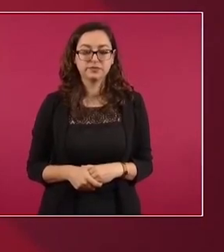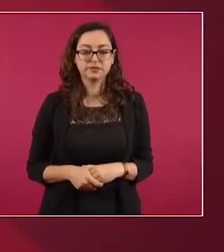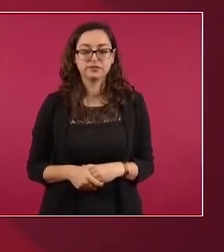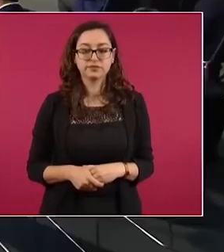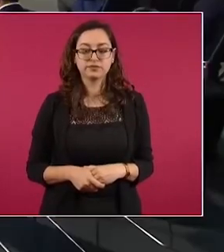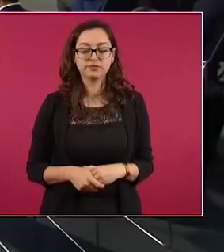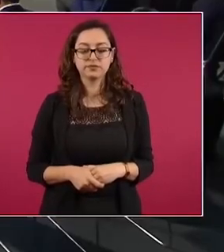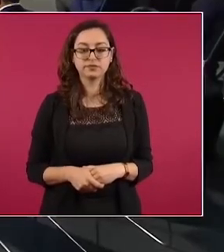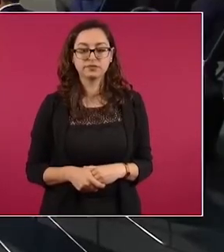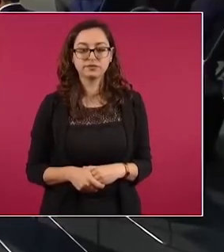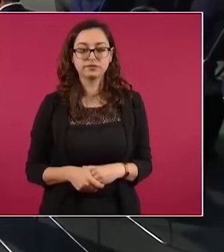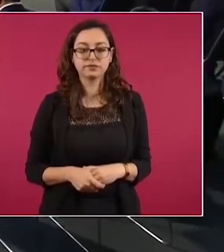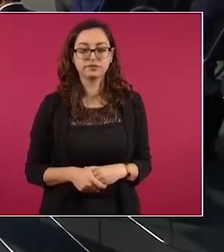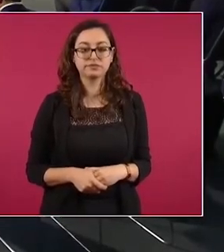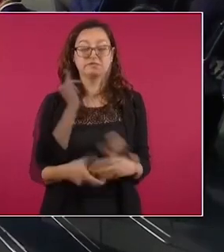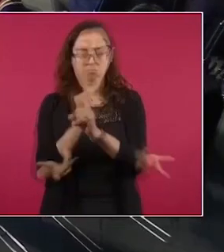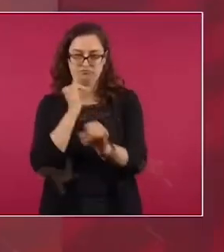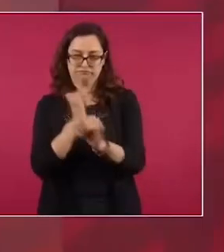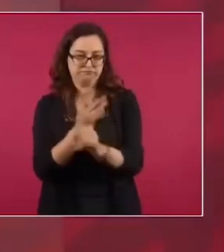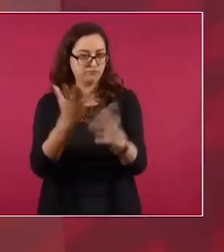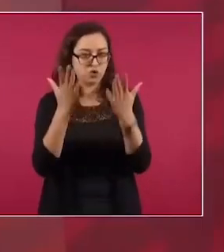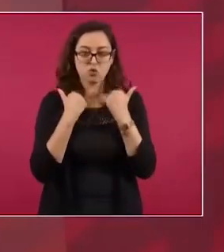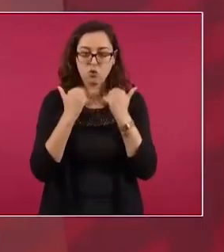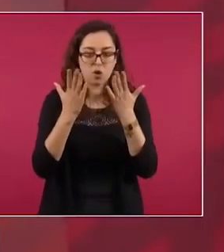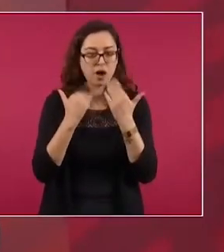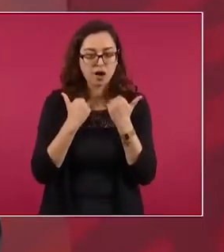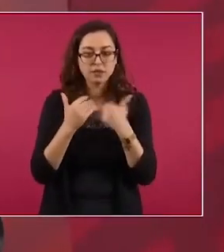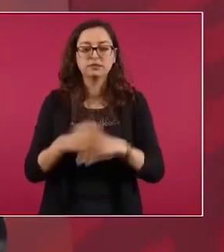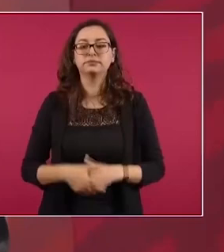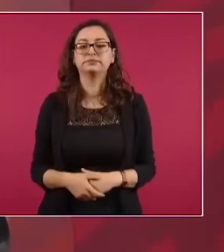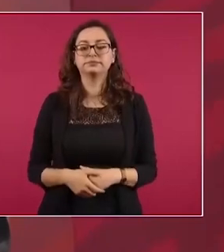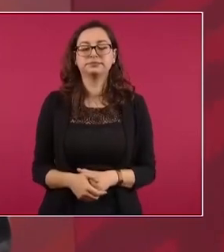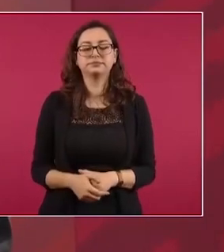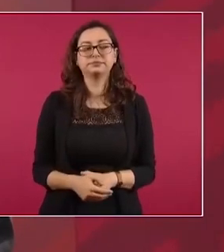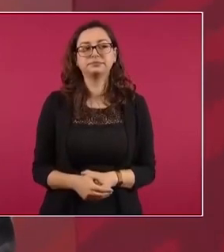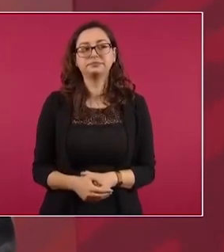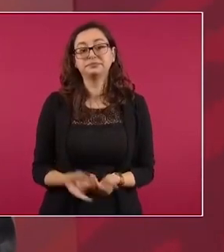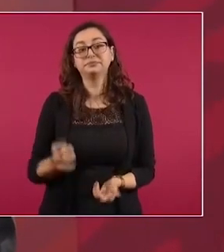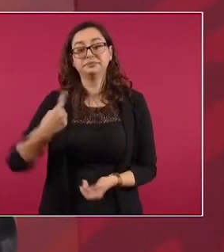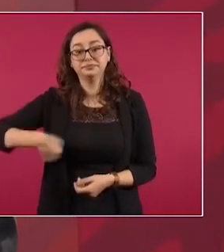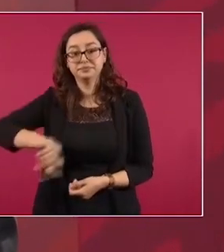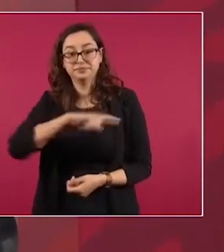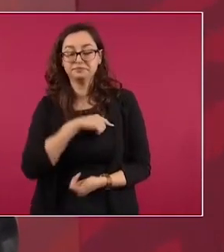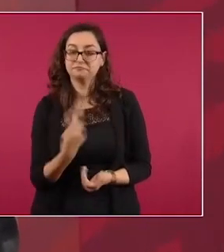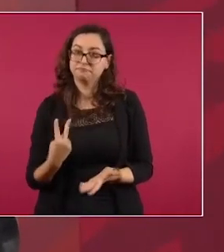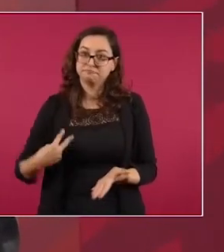había las redes sociales, nosotros decíamos en los actos,